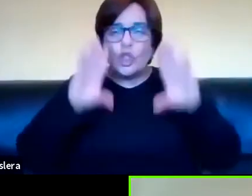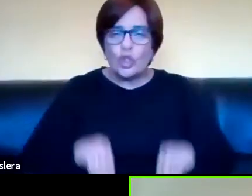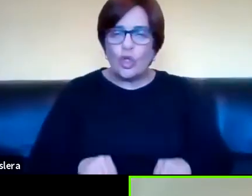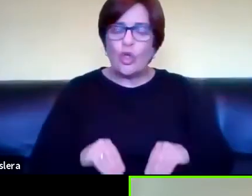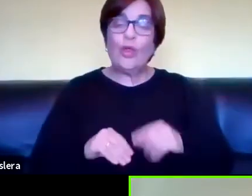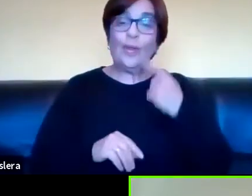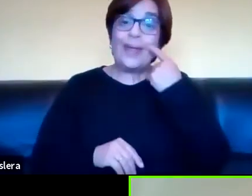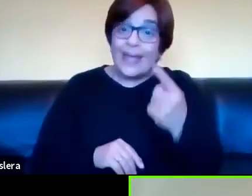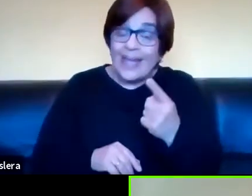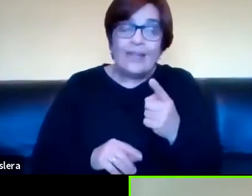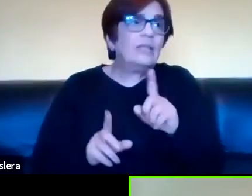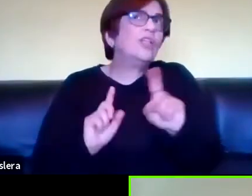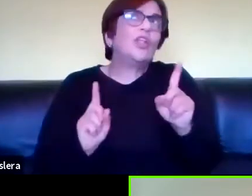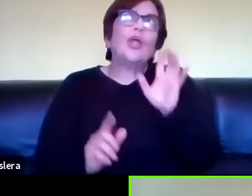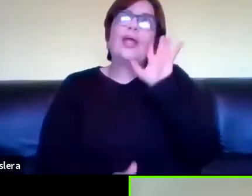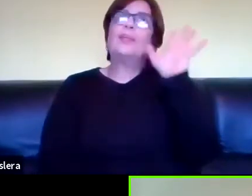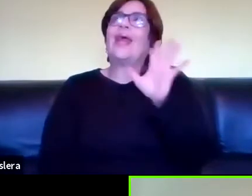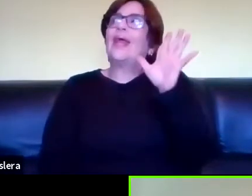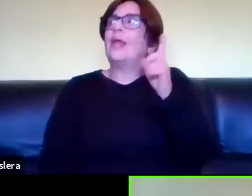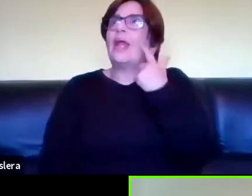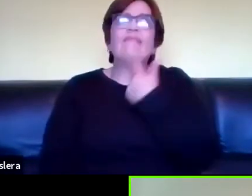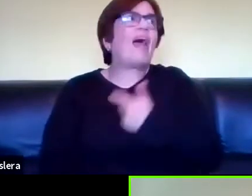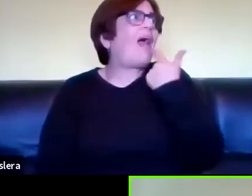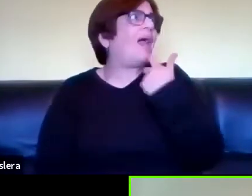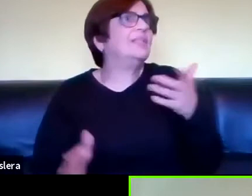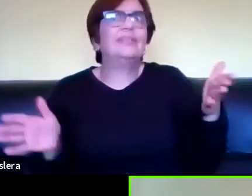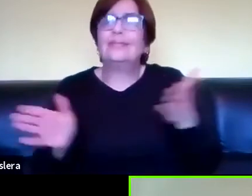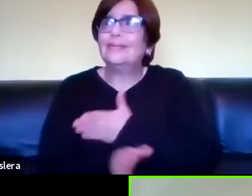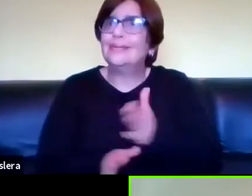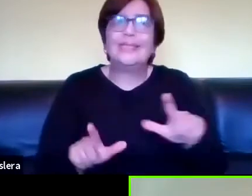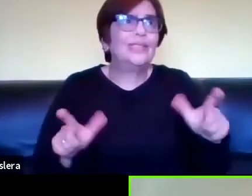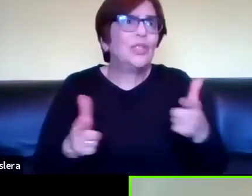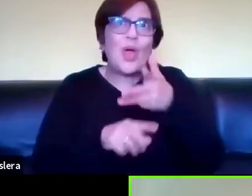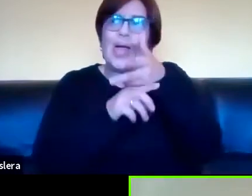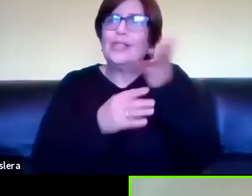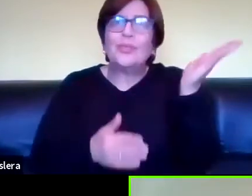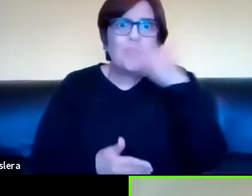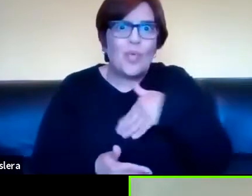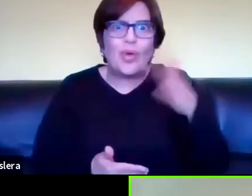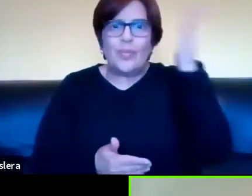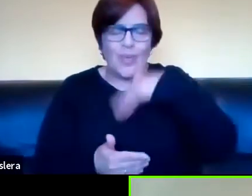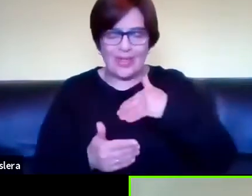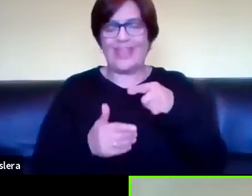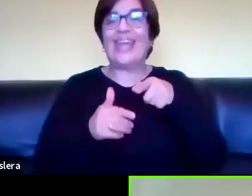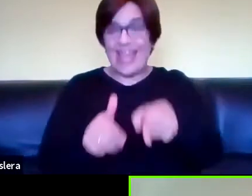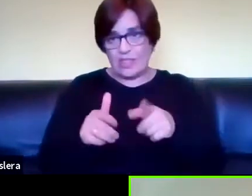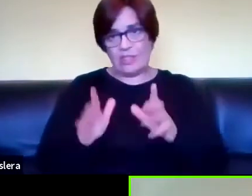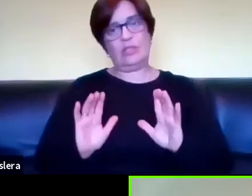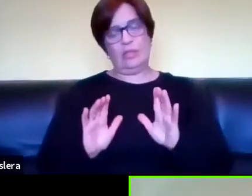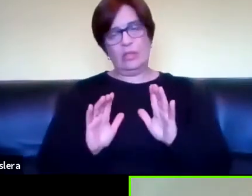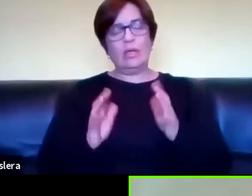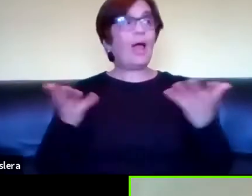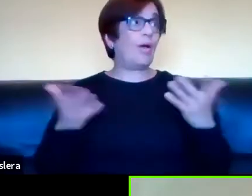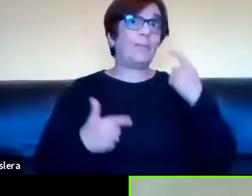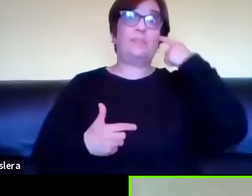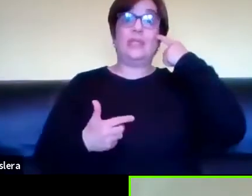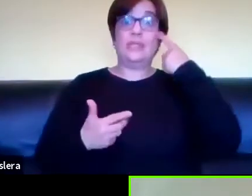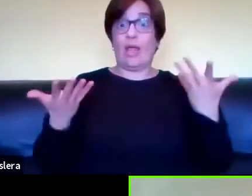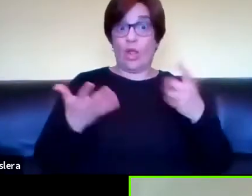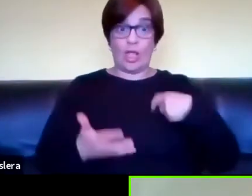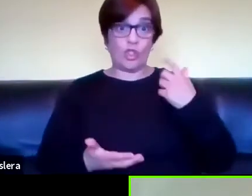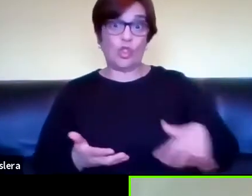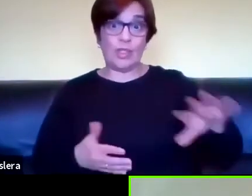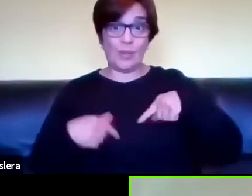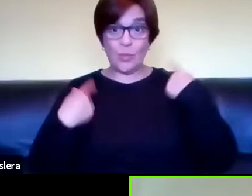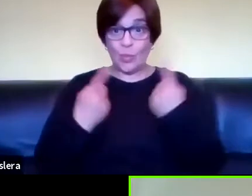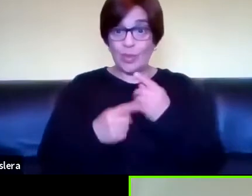tal que no nos imaginamos vivir sin la cultura sin la cultura letrada si hoy pensamos cómo son nuestras sociedades y nuestras culturas